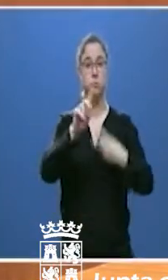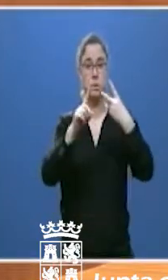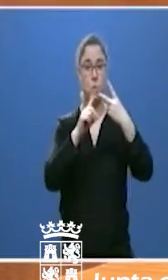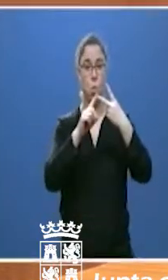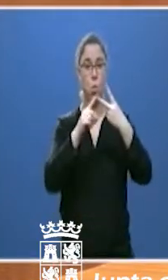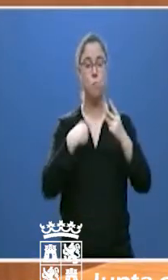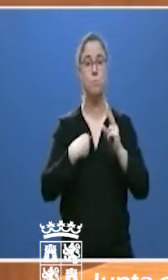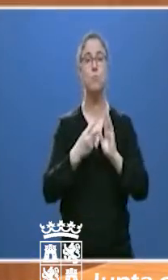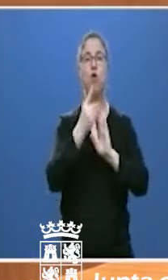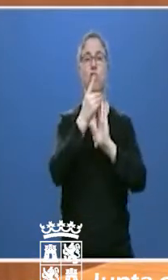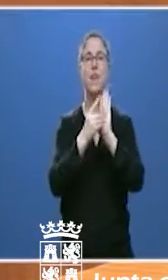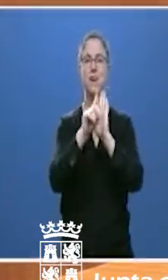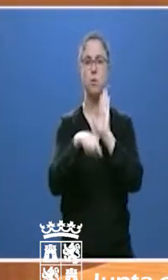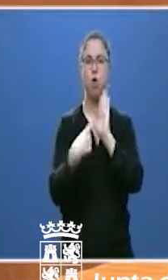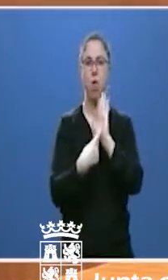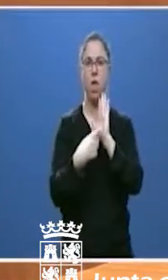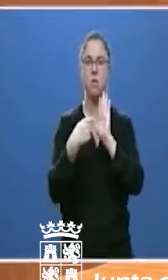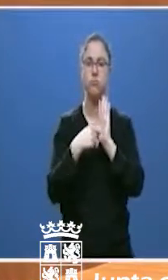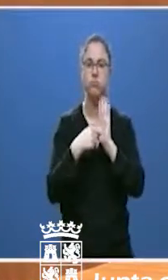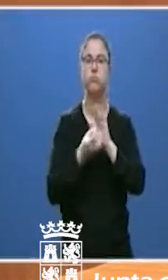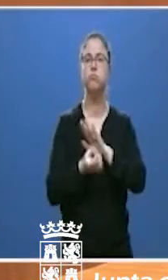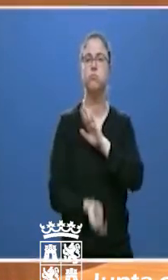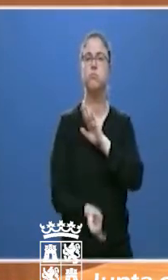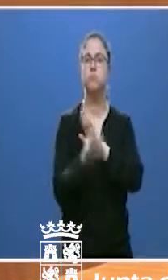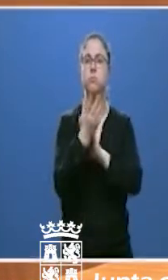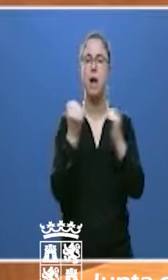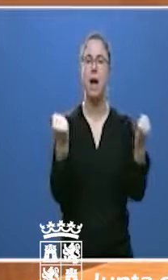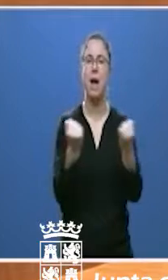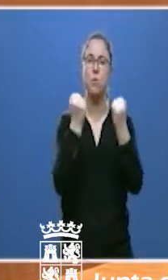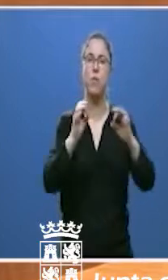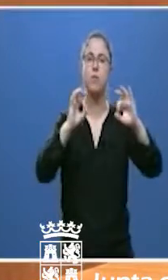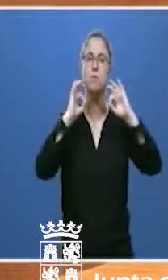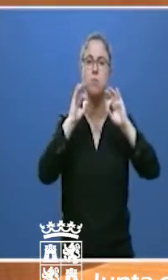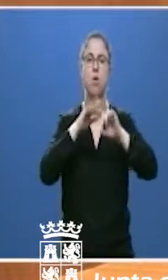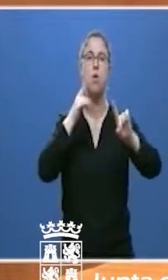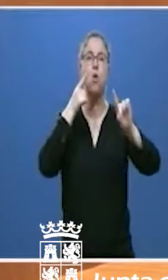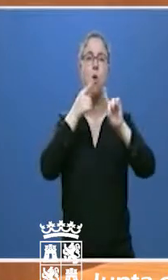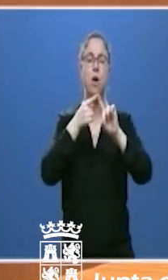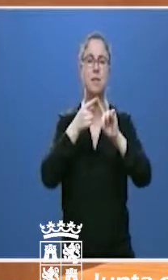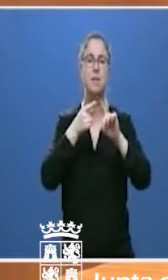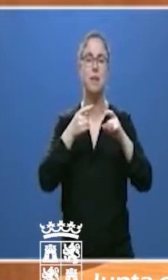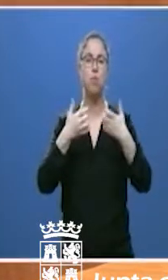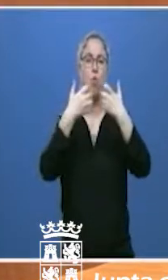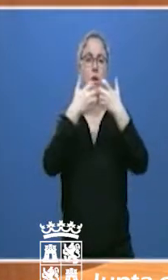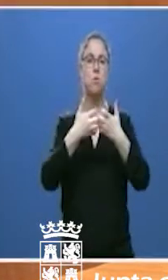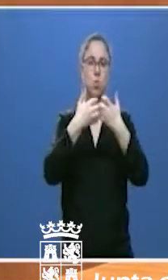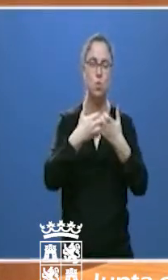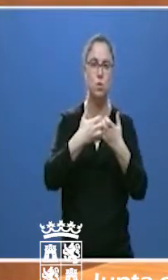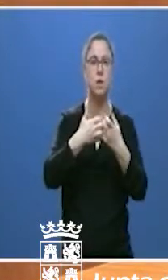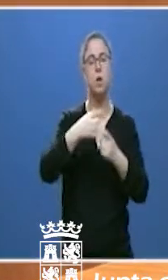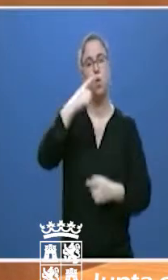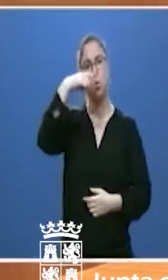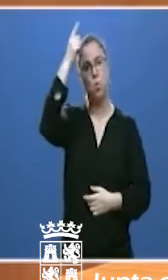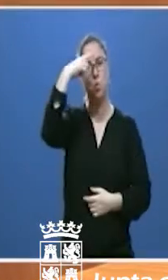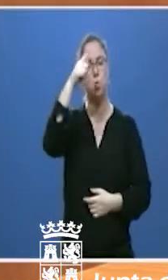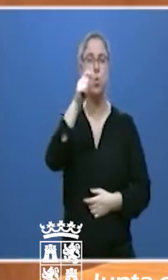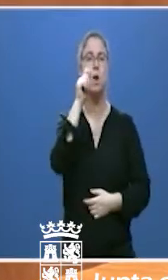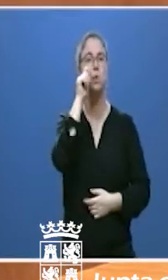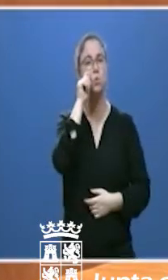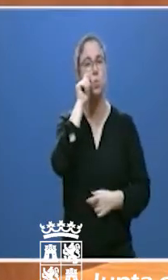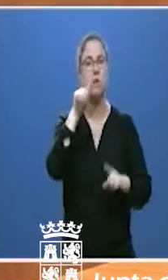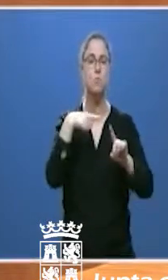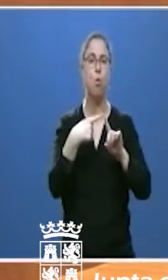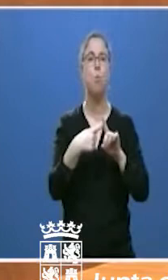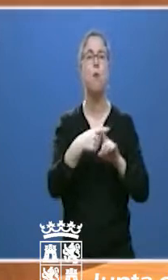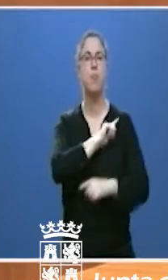ley impulsaremos actuaciones específicas para la industria cultural, el turismo y el deporte. Con